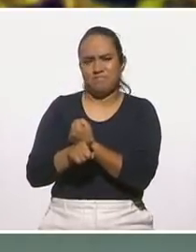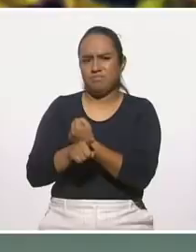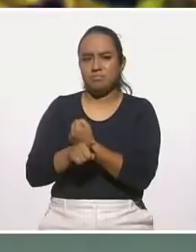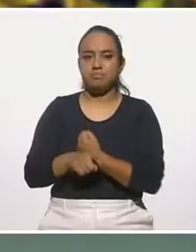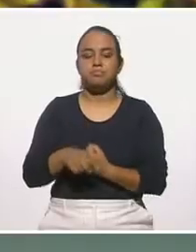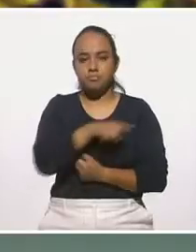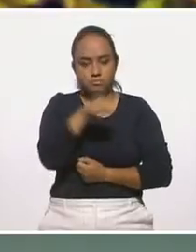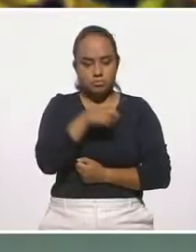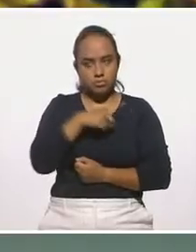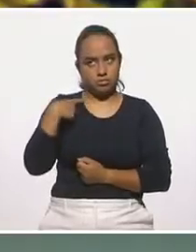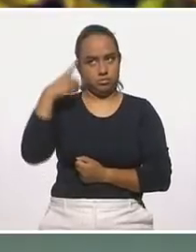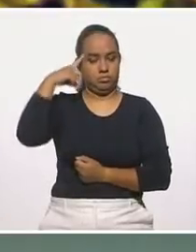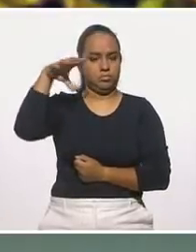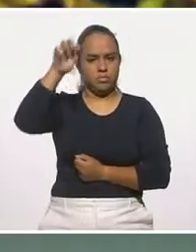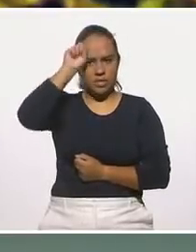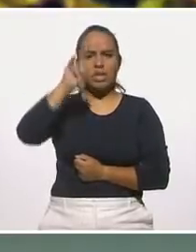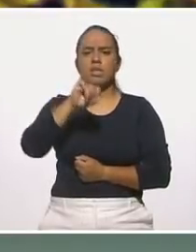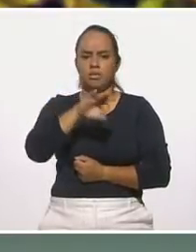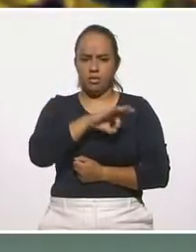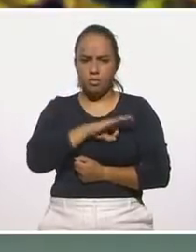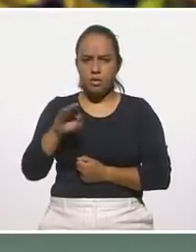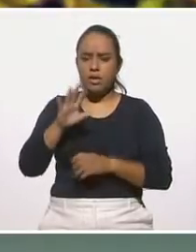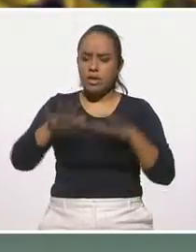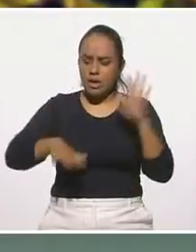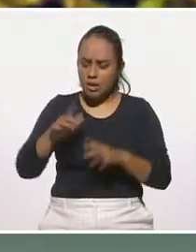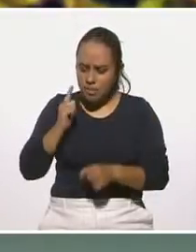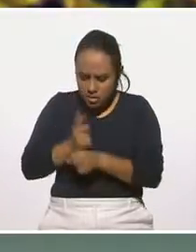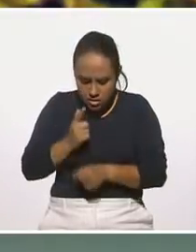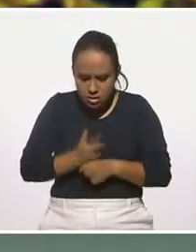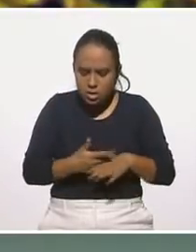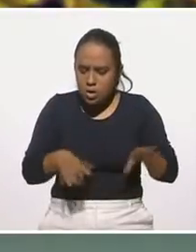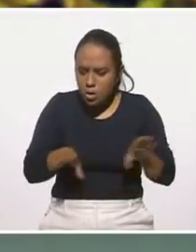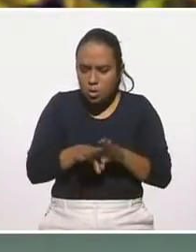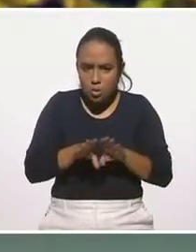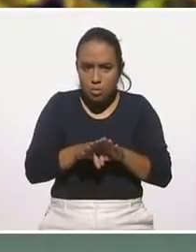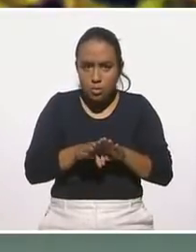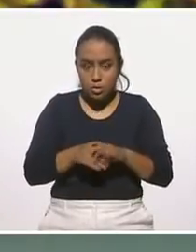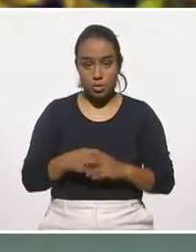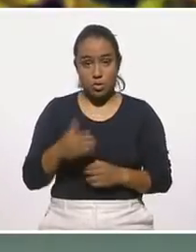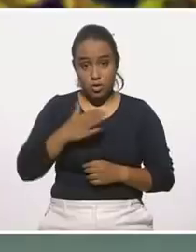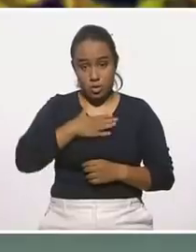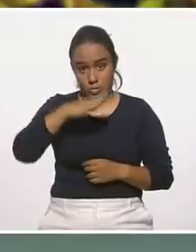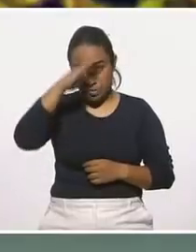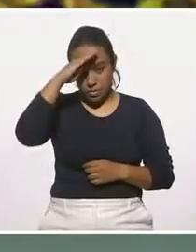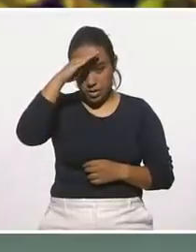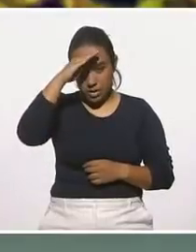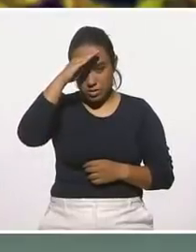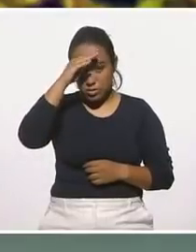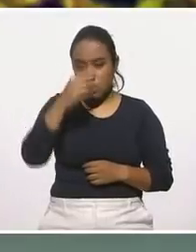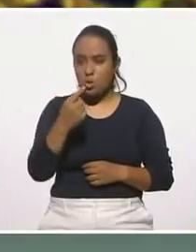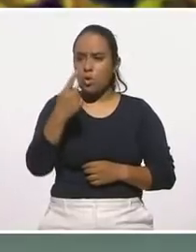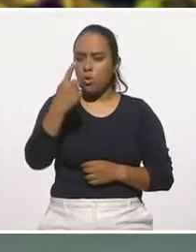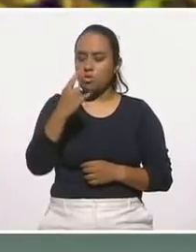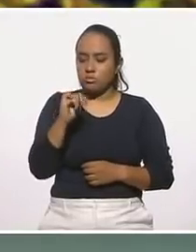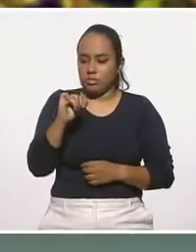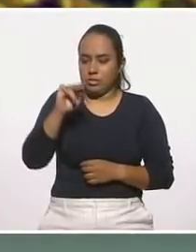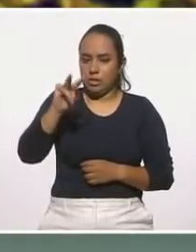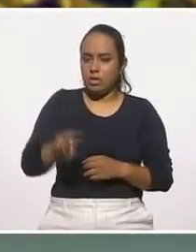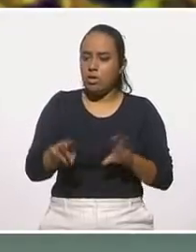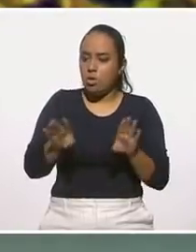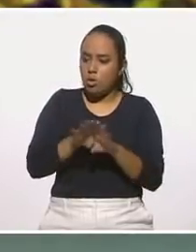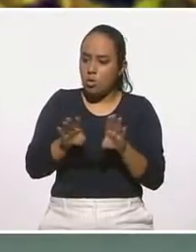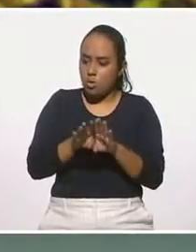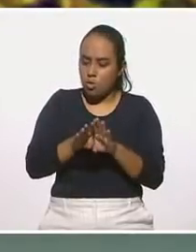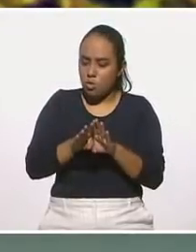Si podemos, si podemos serlo y nos vamos identificando cómo. Y yo creo que una forma amigable y muy realista de acercarse